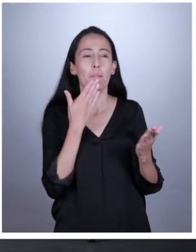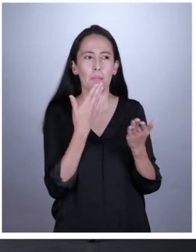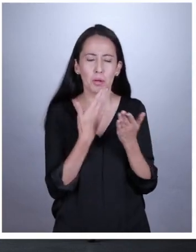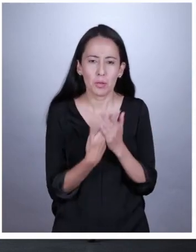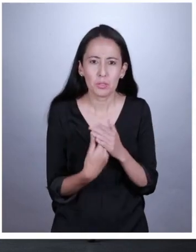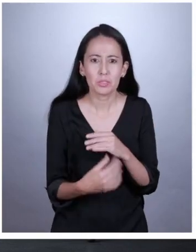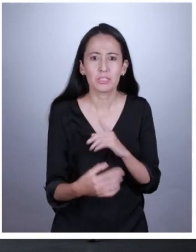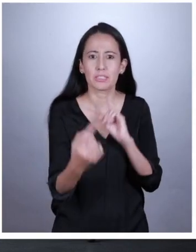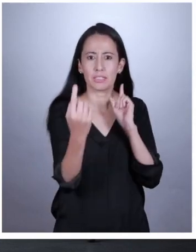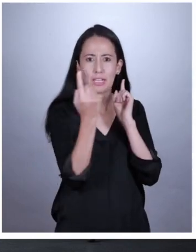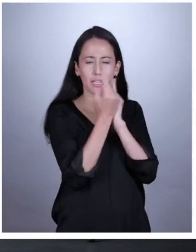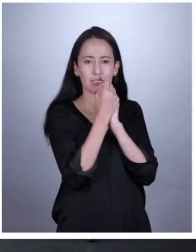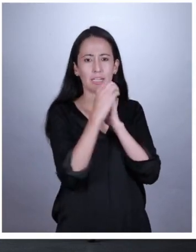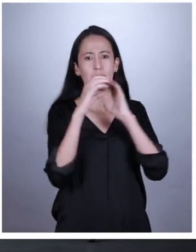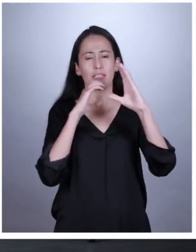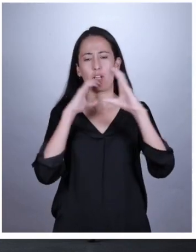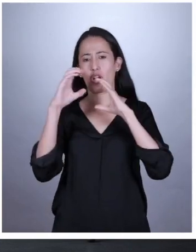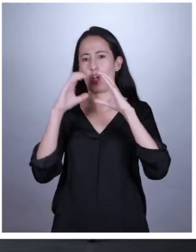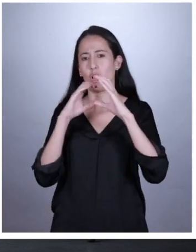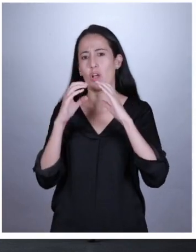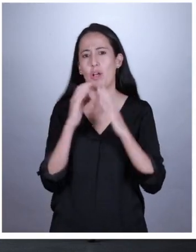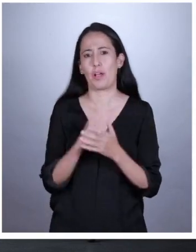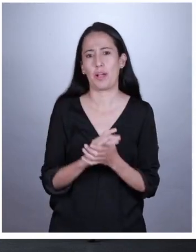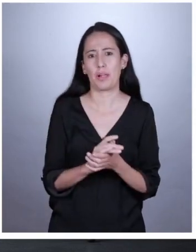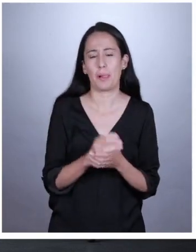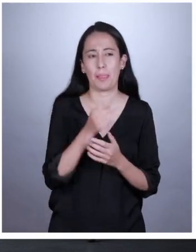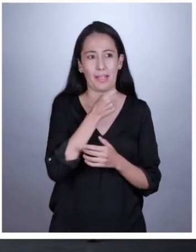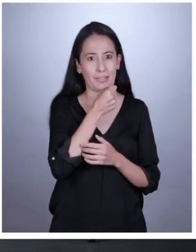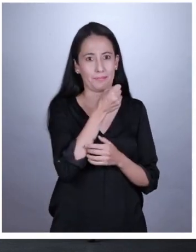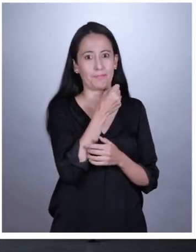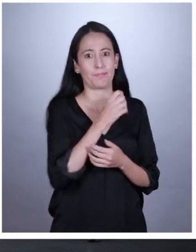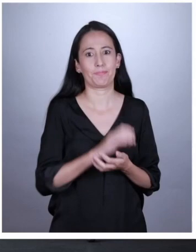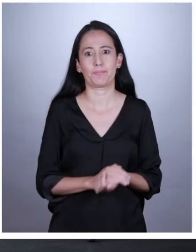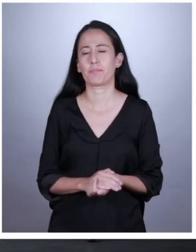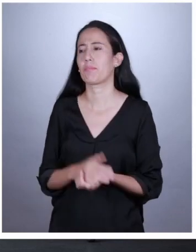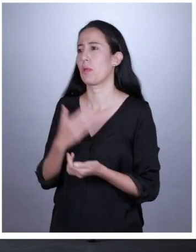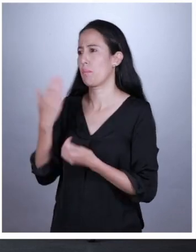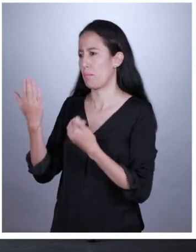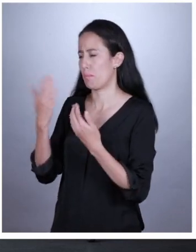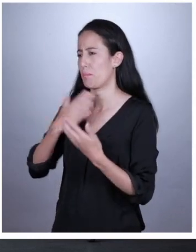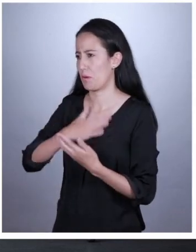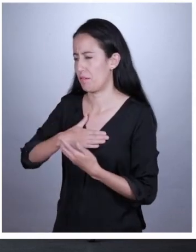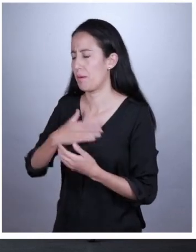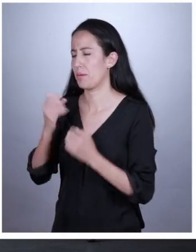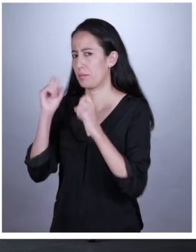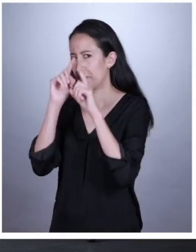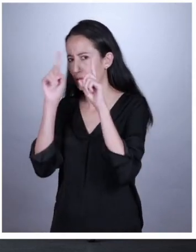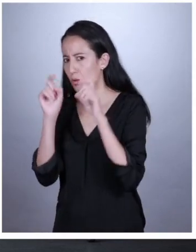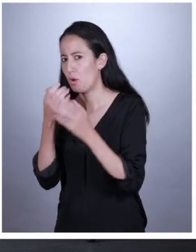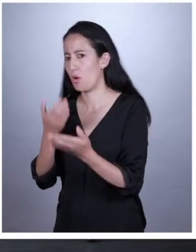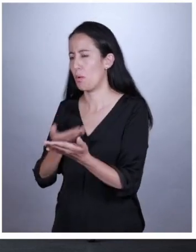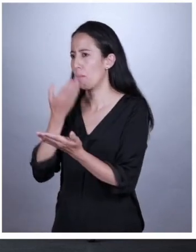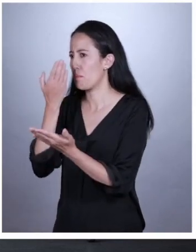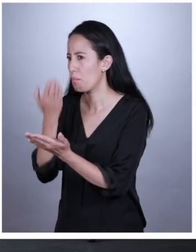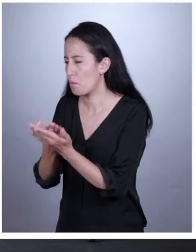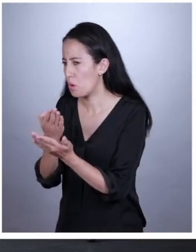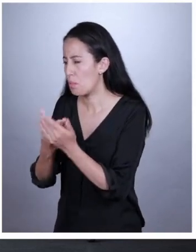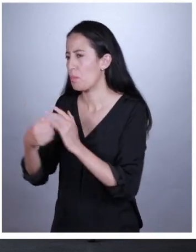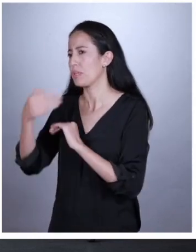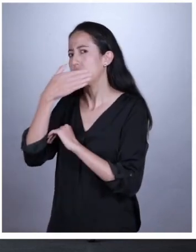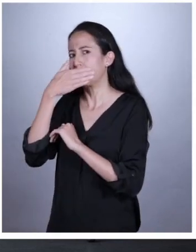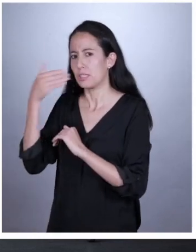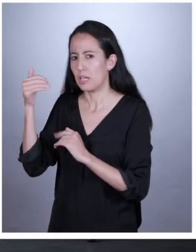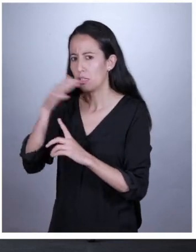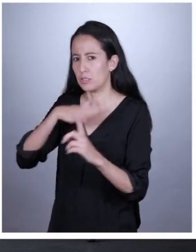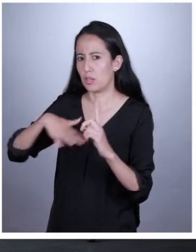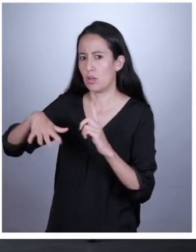gracias por la oportunidad de dirigirme a mis compañeros a través de esta entrevista. Díganos, candidato, ¿qué propuestas tiene